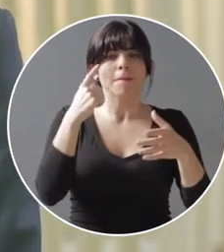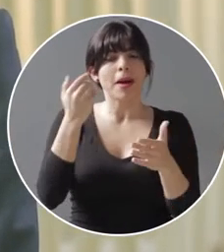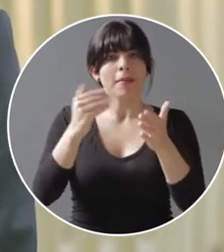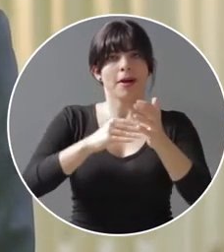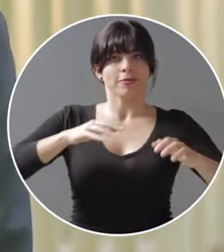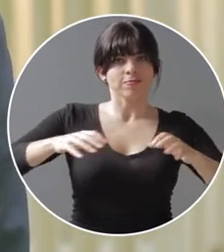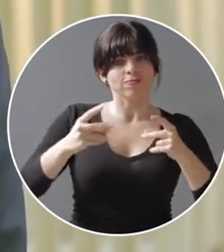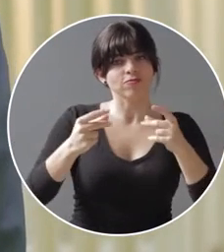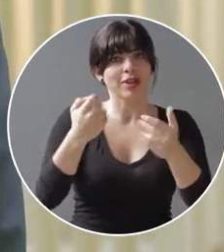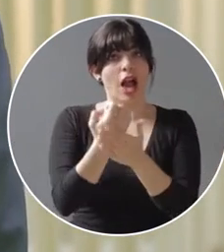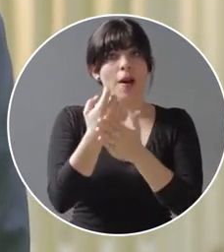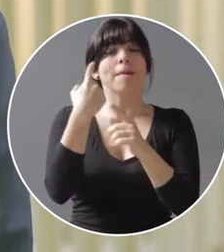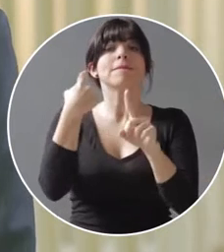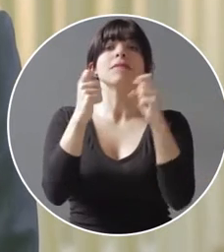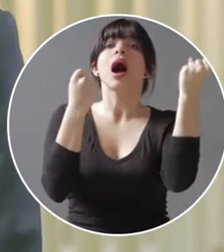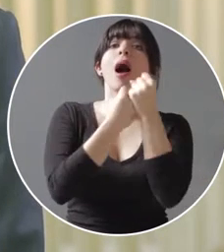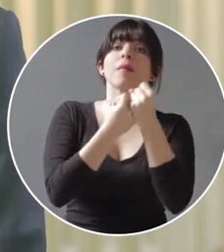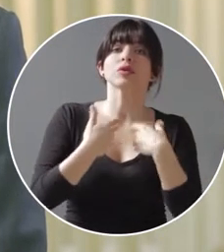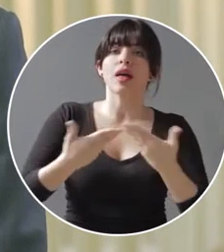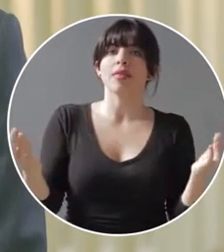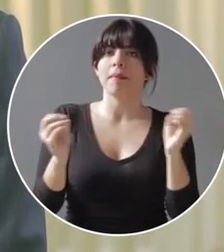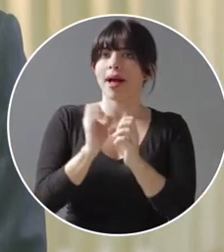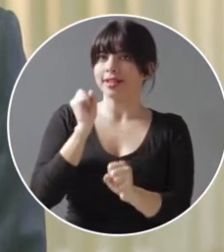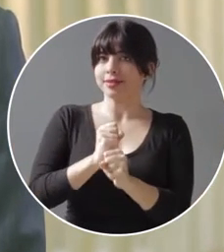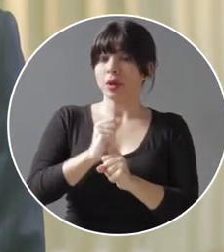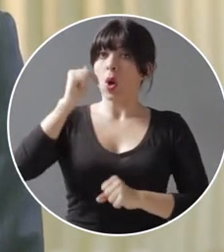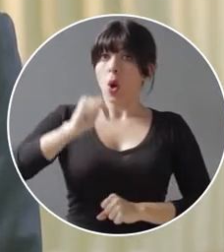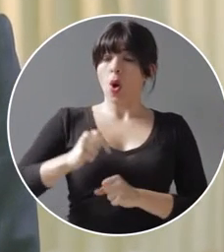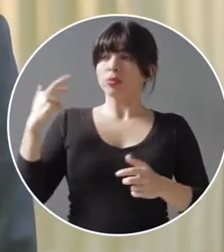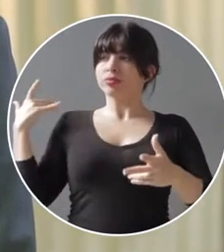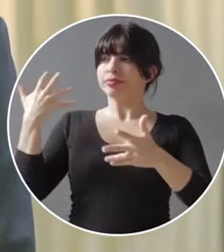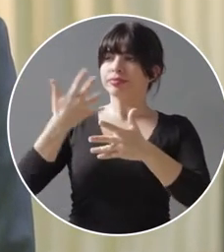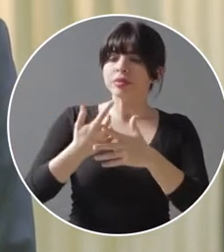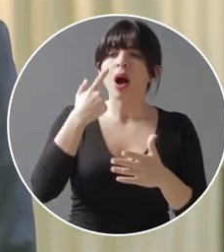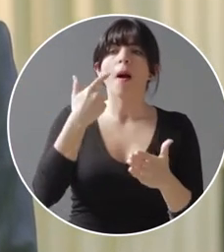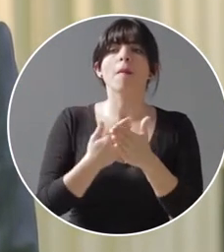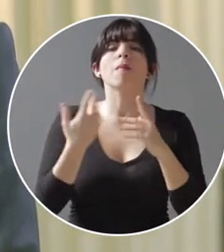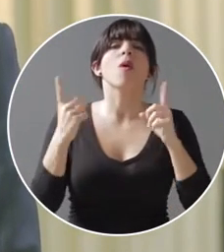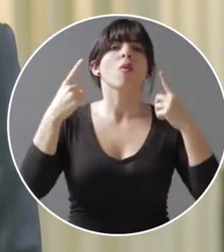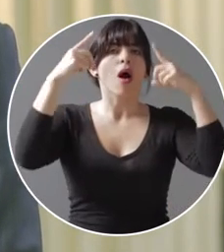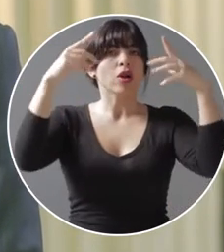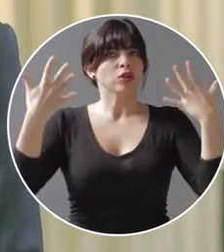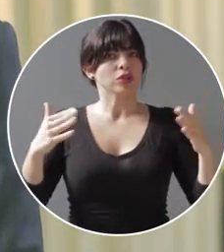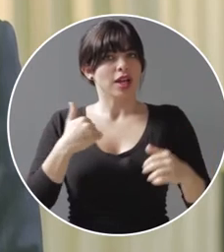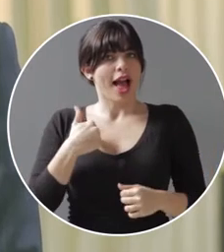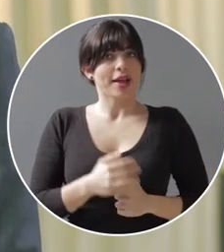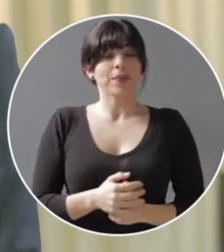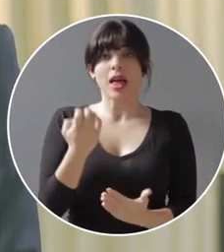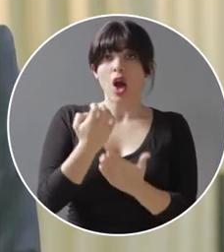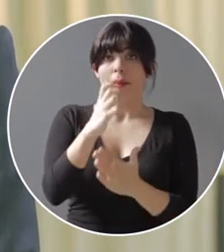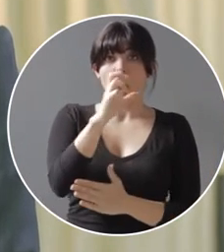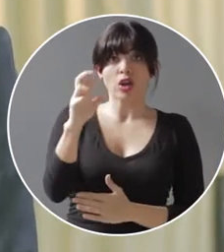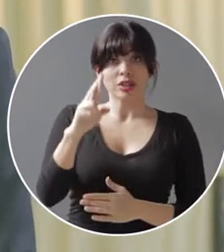reactivación de la economía y contribuir con la generación de empleo. Hoy podemos comprobar los avances alcanzados. La